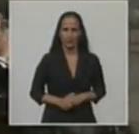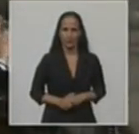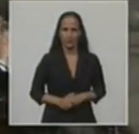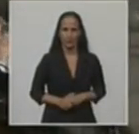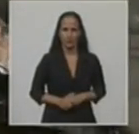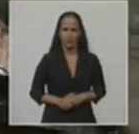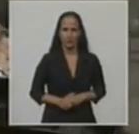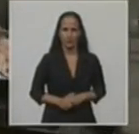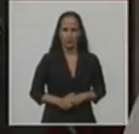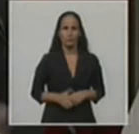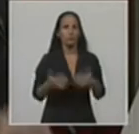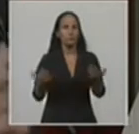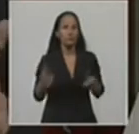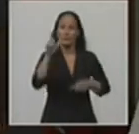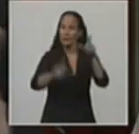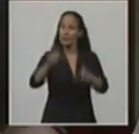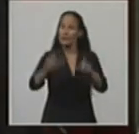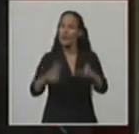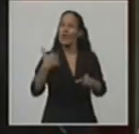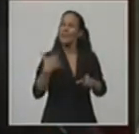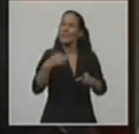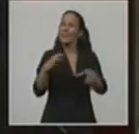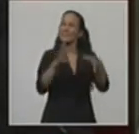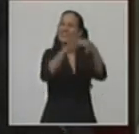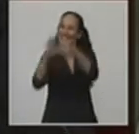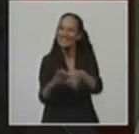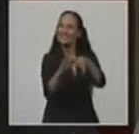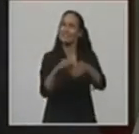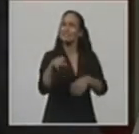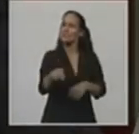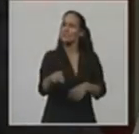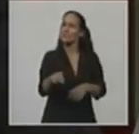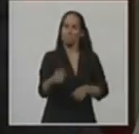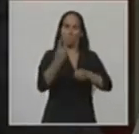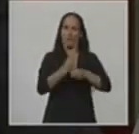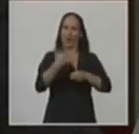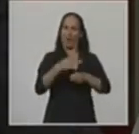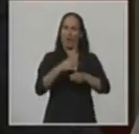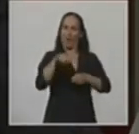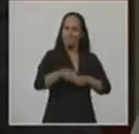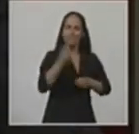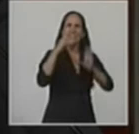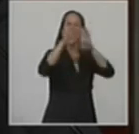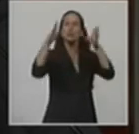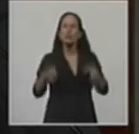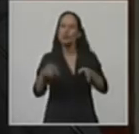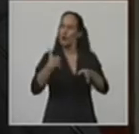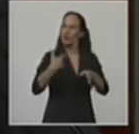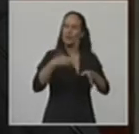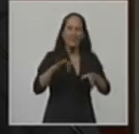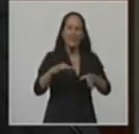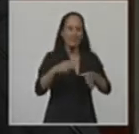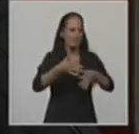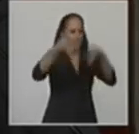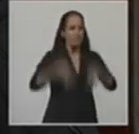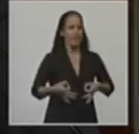Para unir a los argentinos, tenemos que fortalecer nuestras instituciones. Debemos fortalecer la transparencia y los